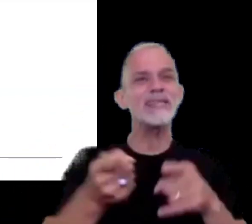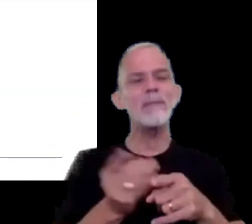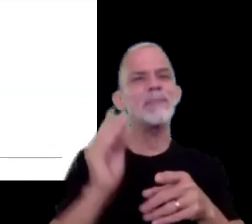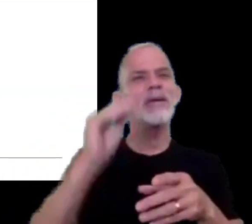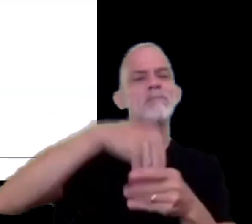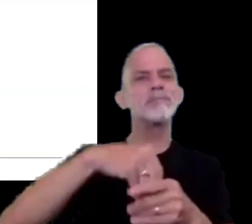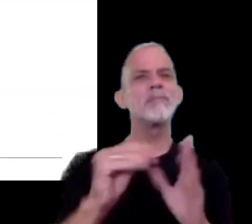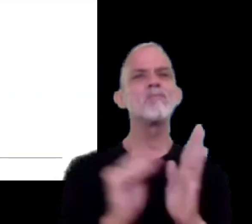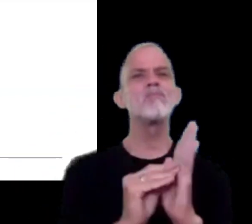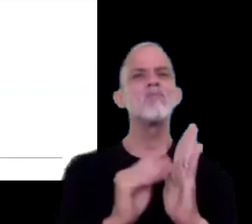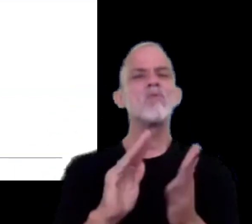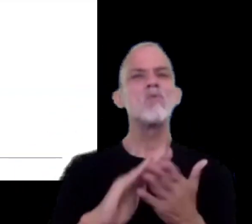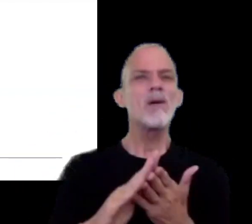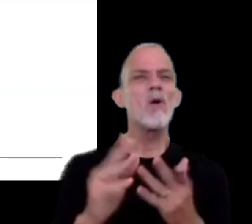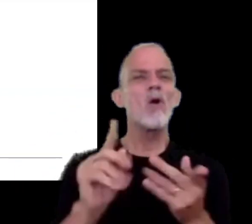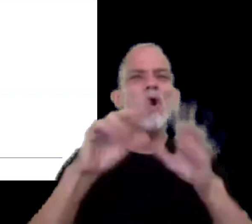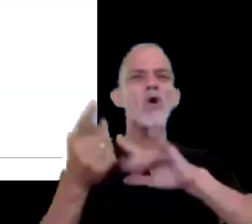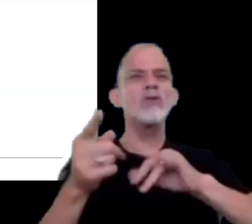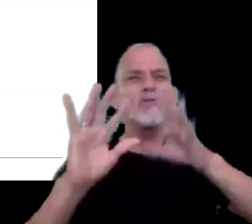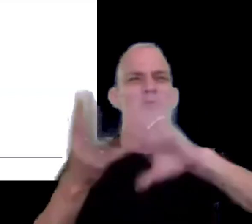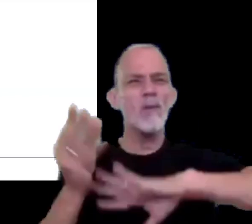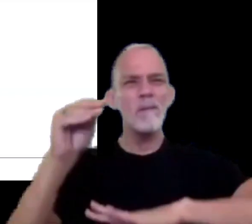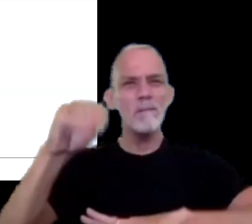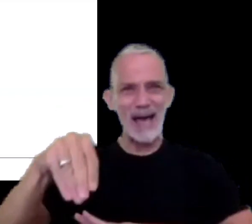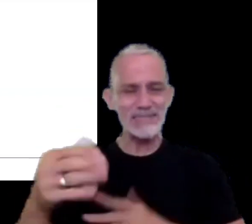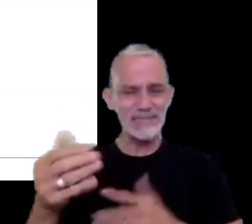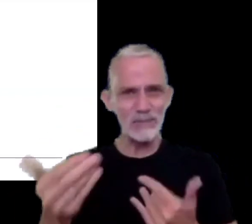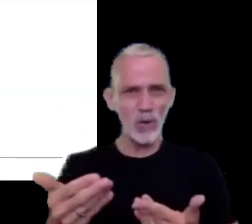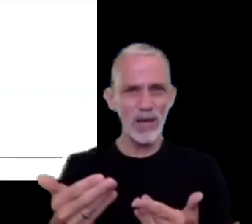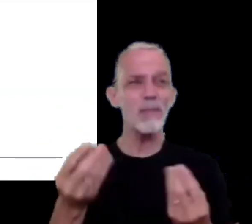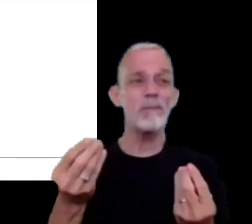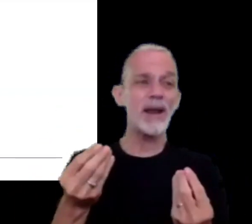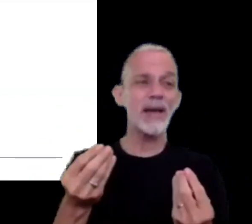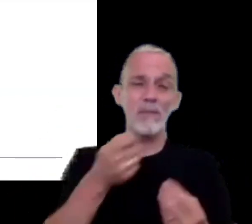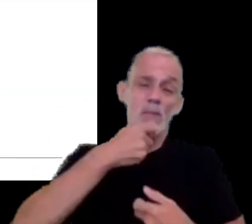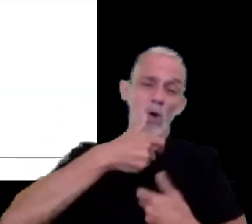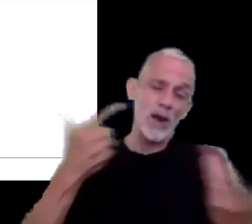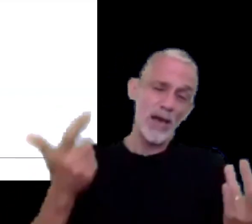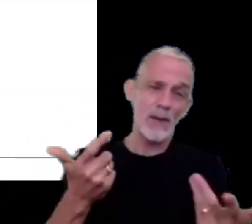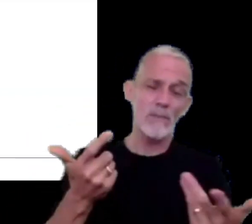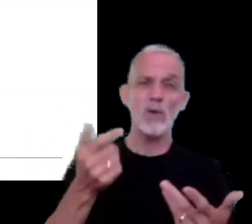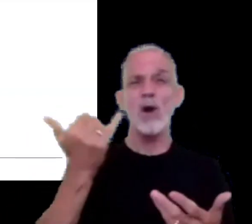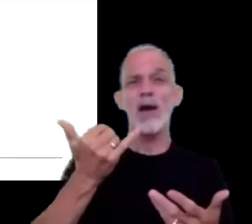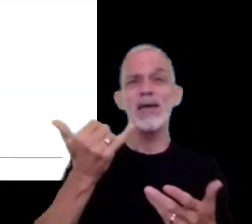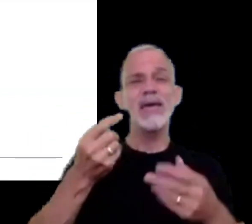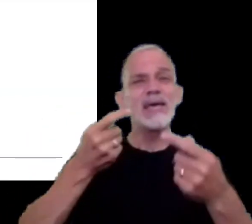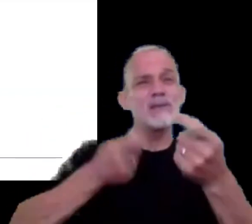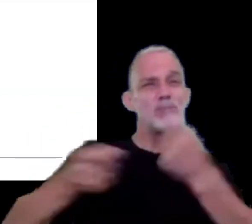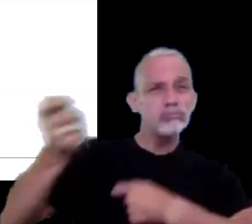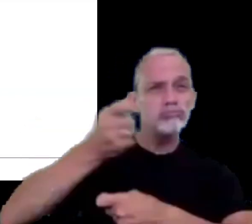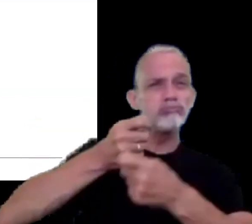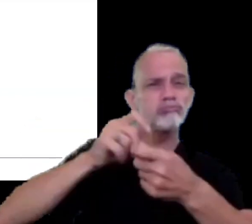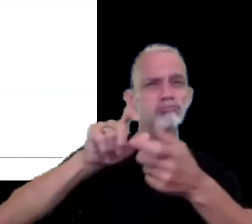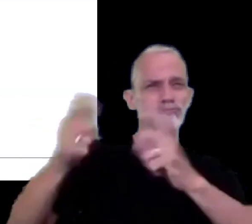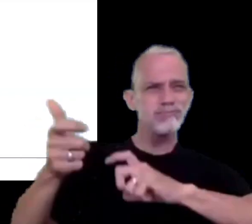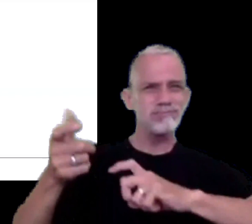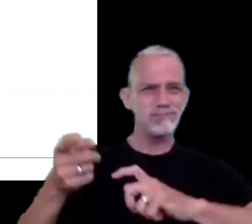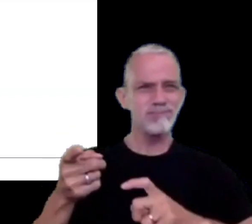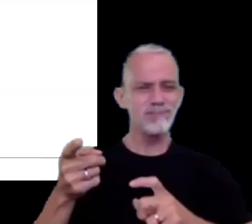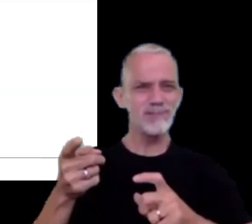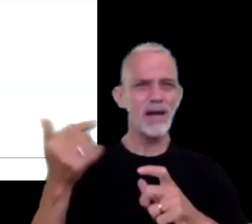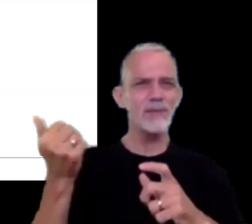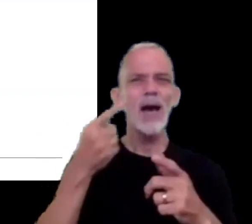posibilidad de aplicar otros métodos para cuando las transacciones que se están evaluando